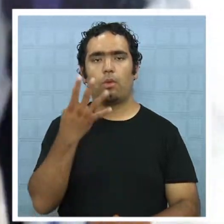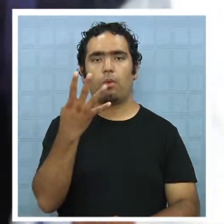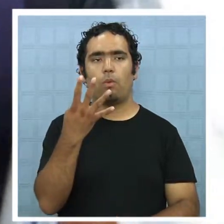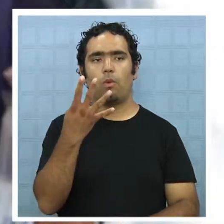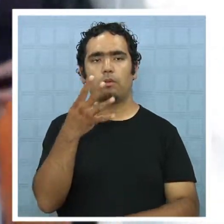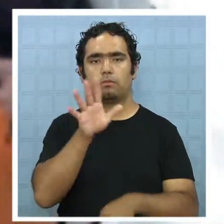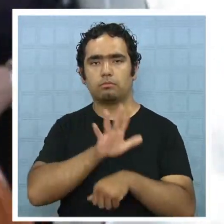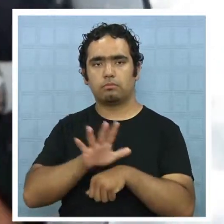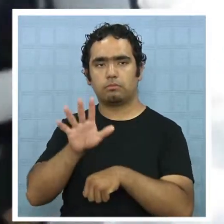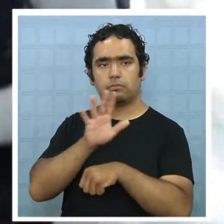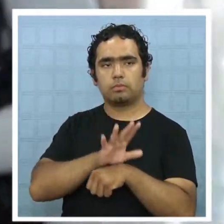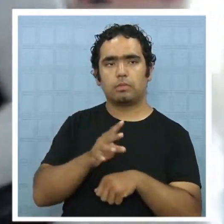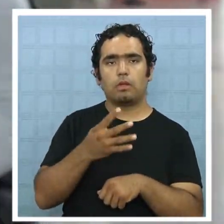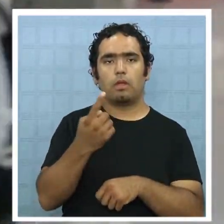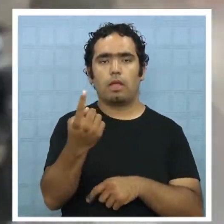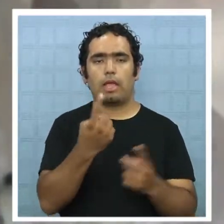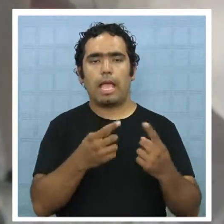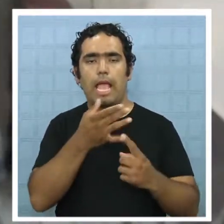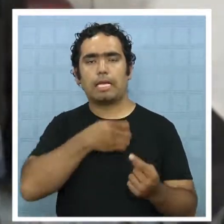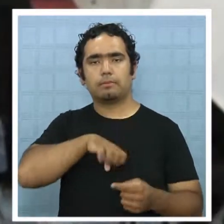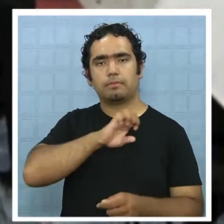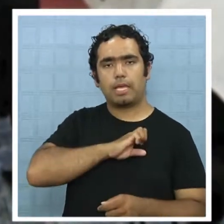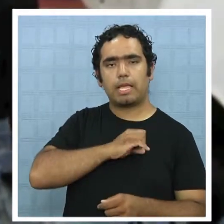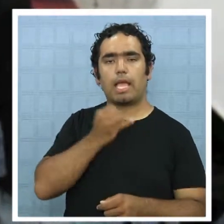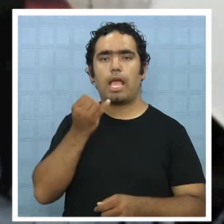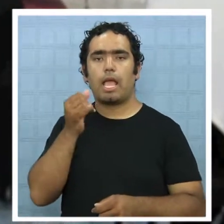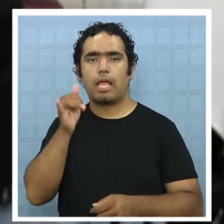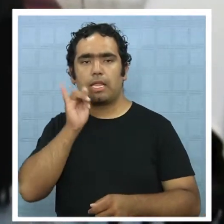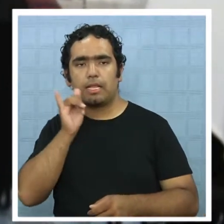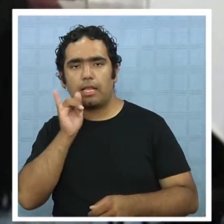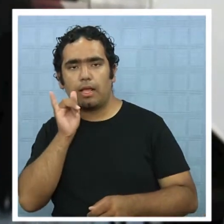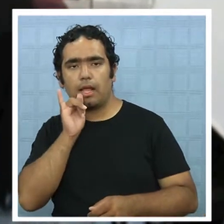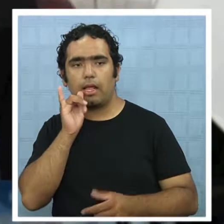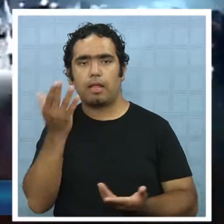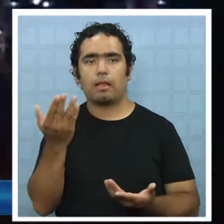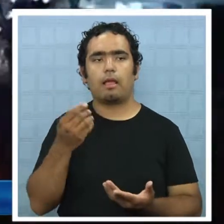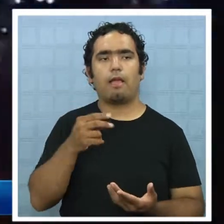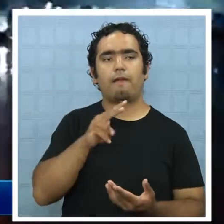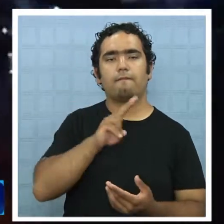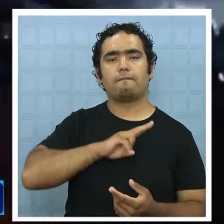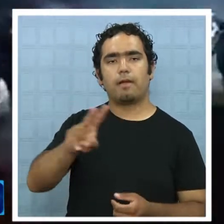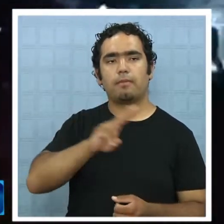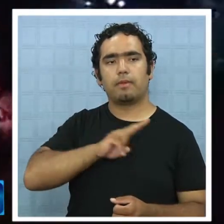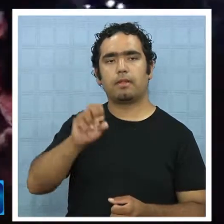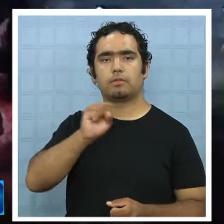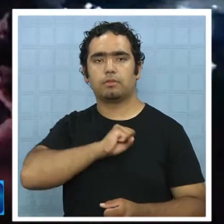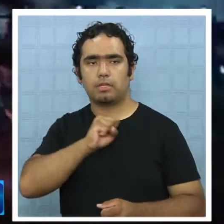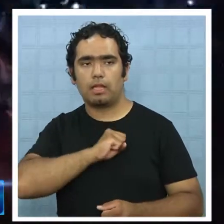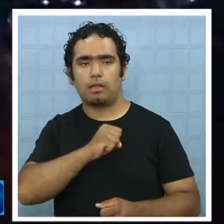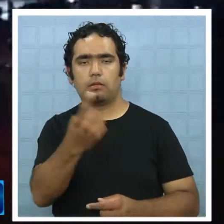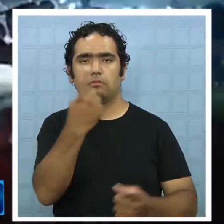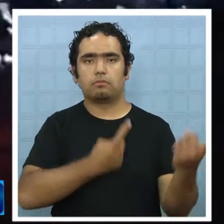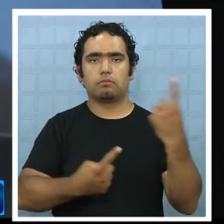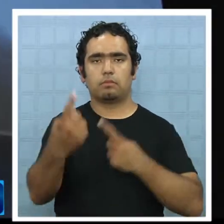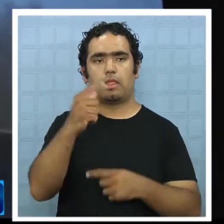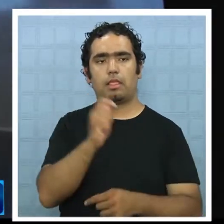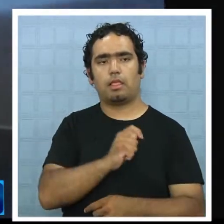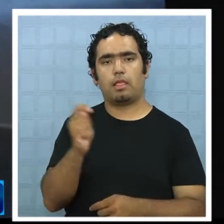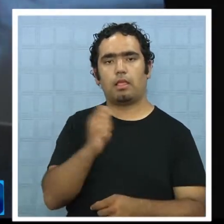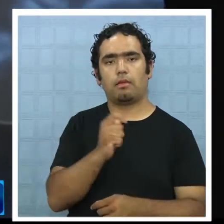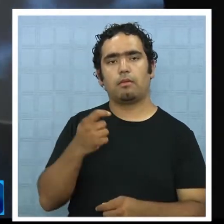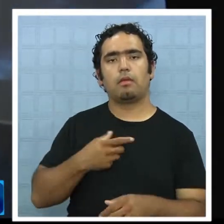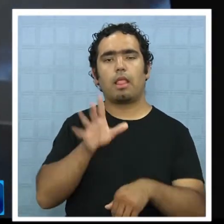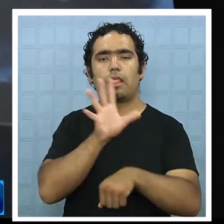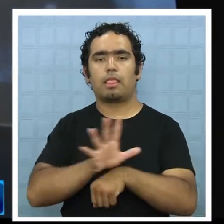Cuatro montajes provenientes de España, Italia, Valparaíso y Santiago arribarán a la región de Tarapacá como parte del